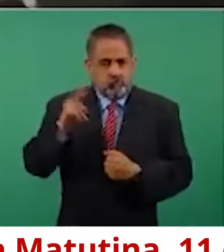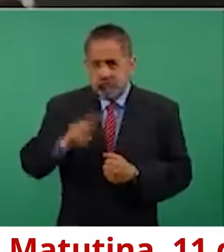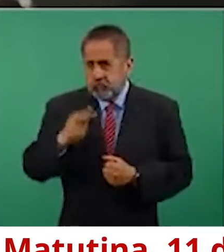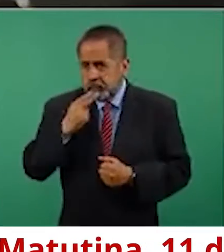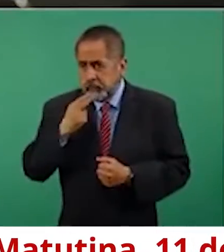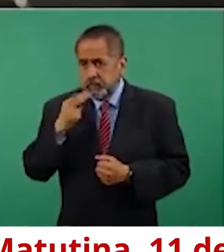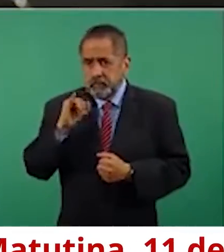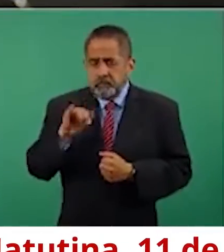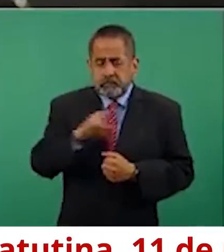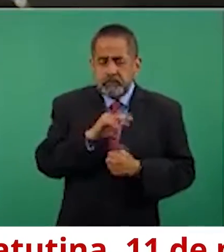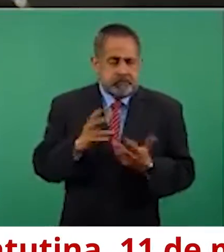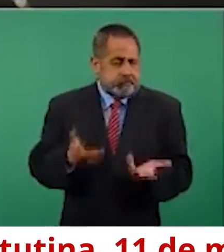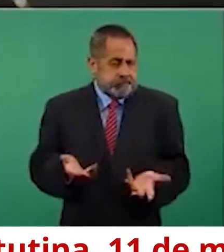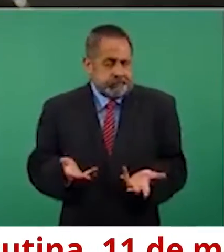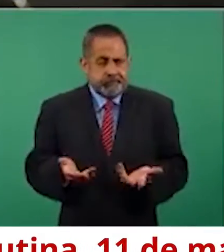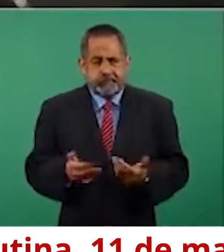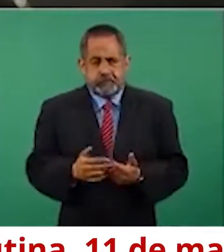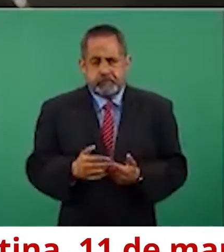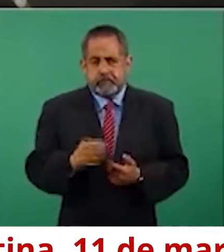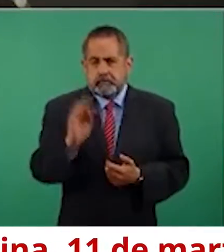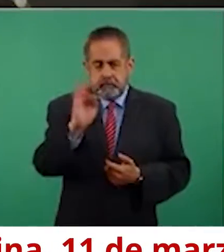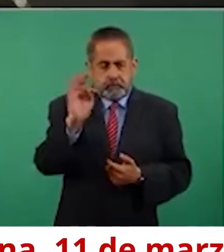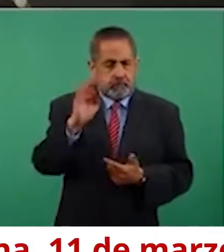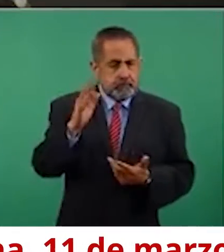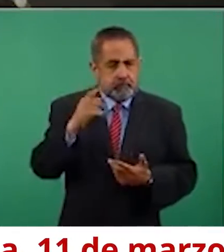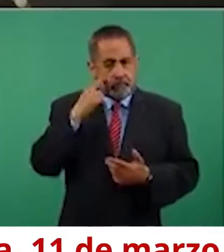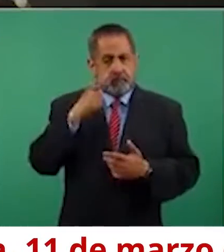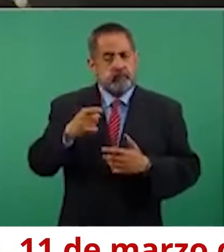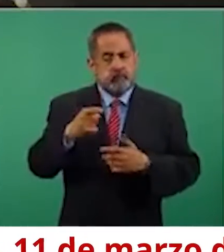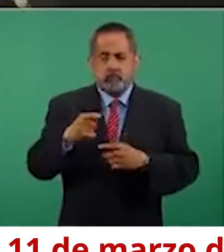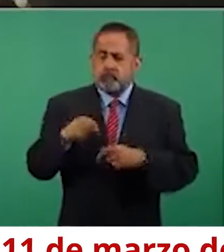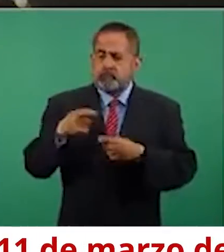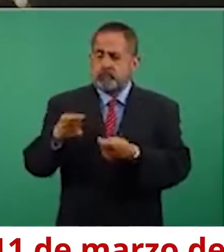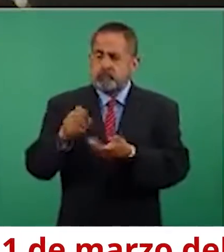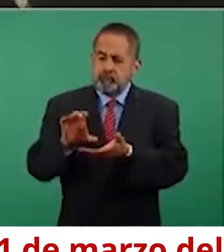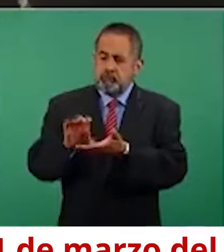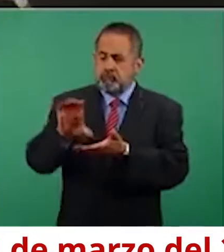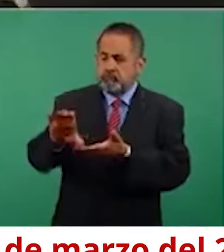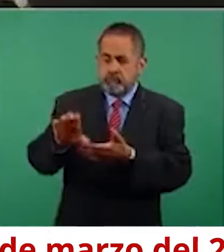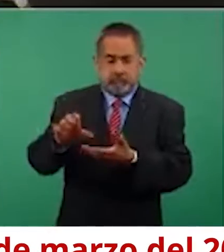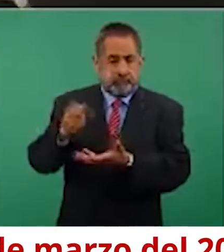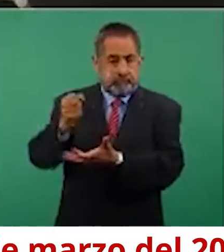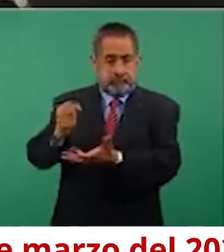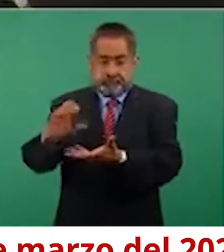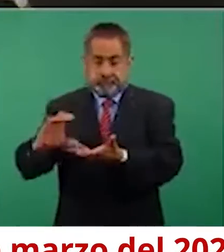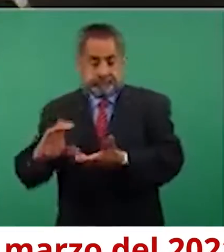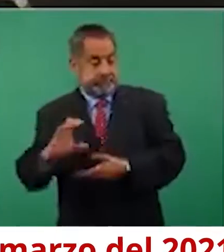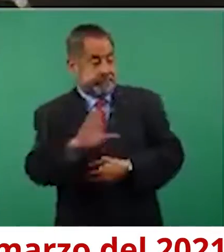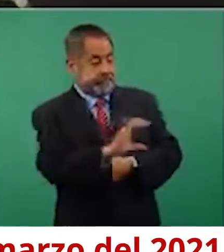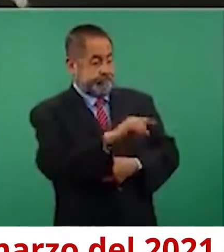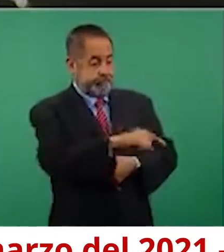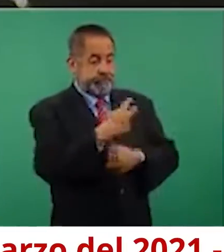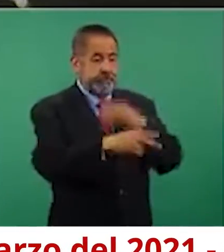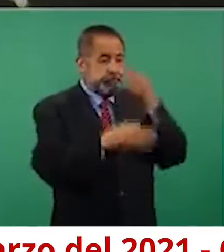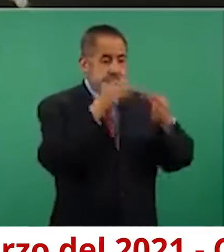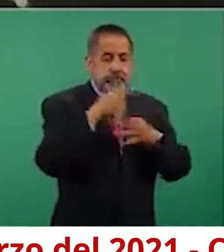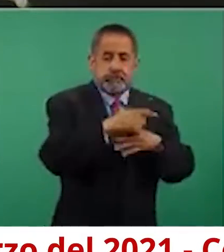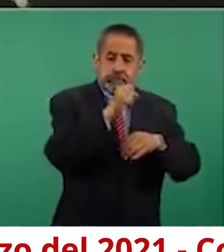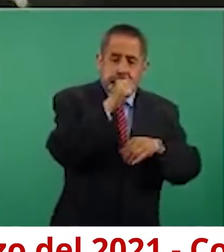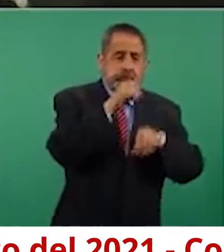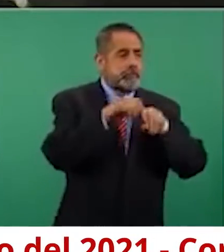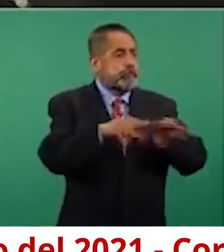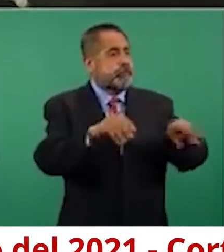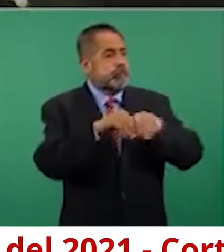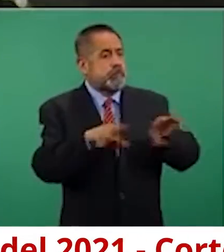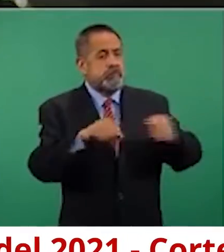efectivas son. Entonces, si se les está dando el dinero porque ellos organizan las campañas, ellos pasan las campañas y pues